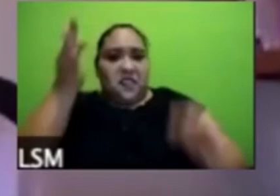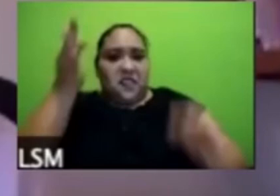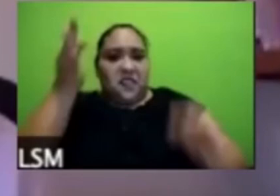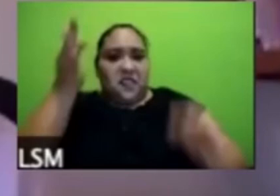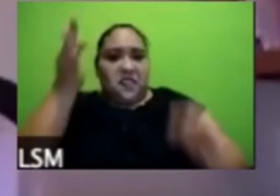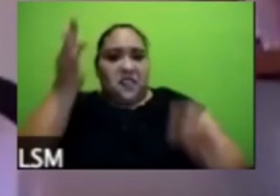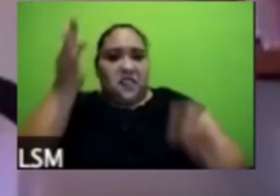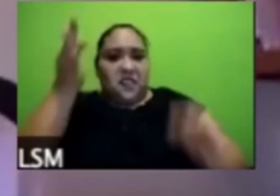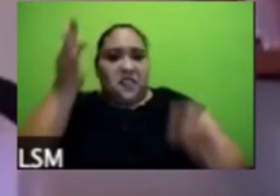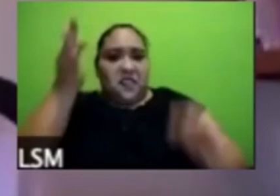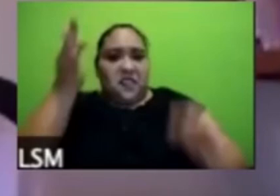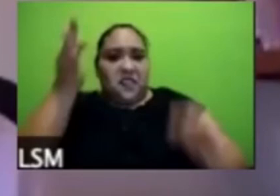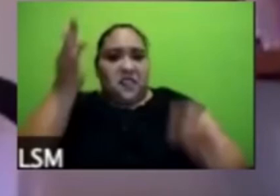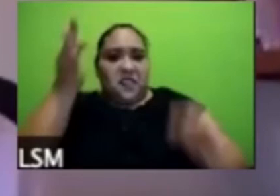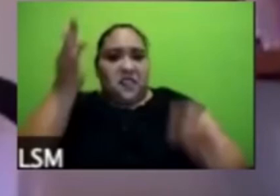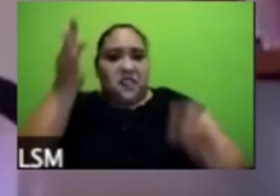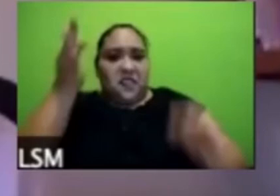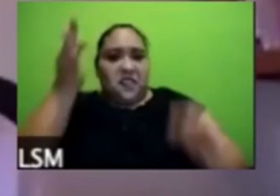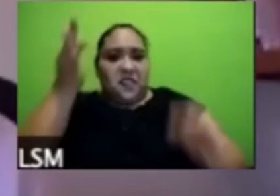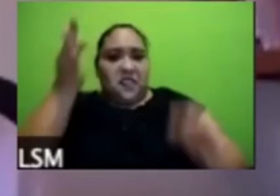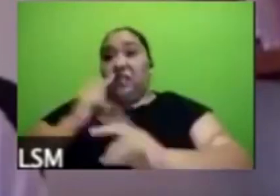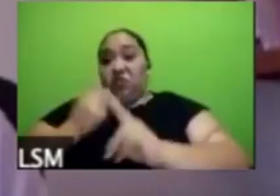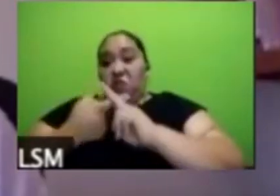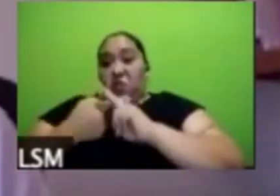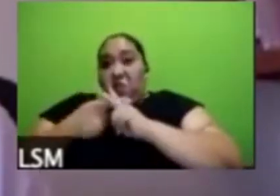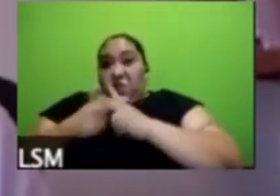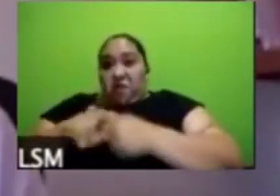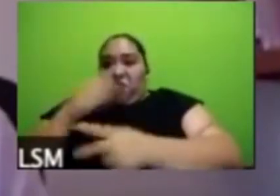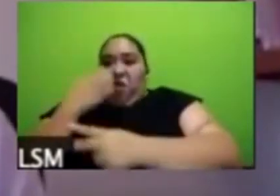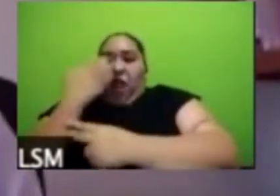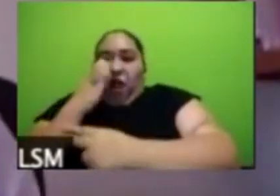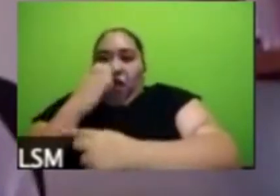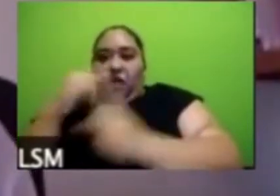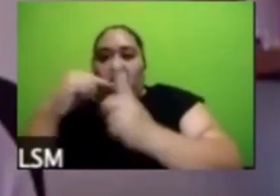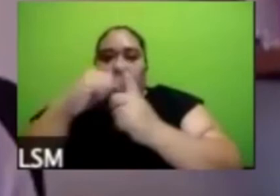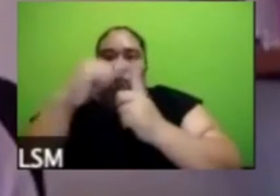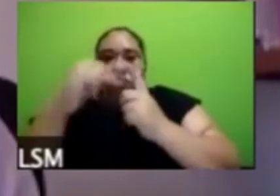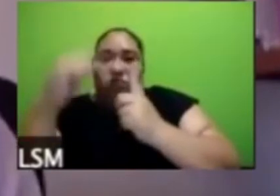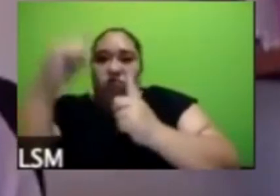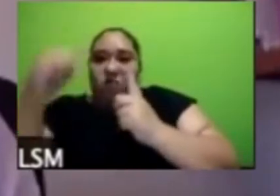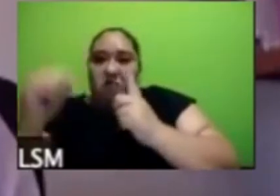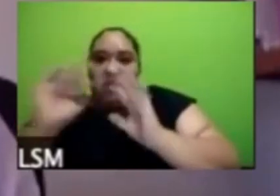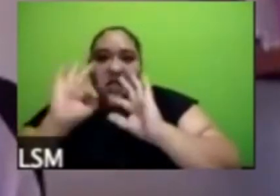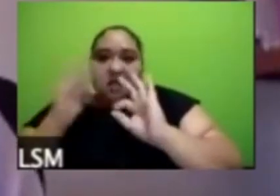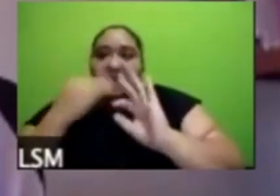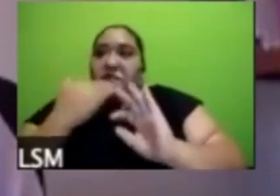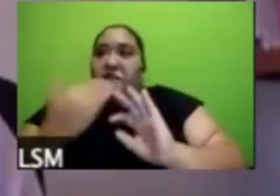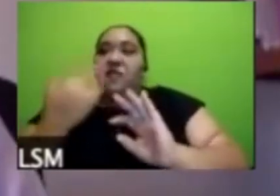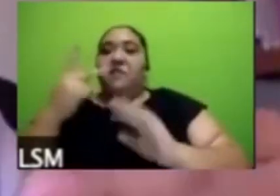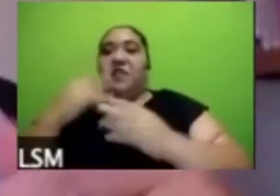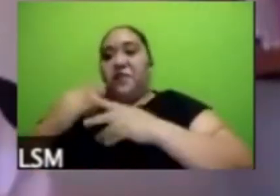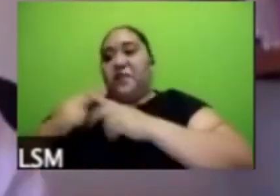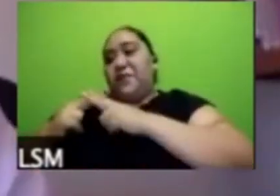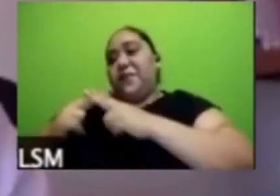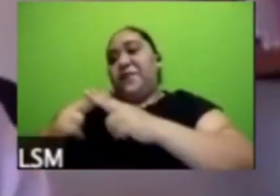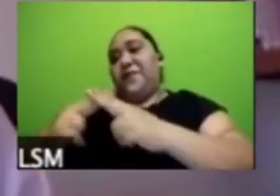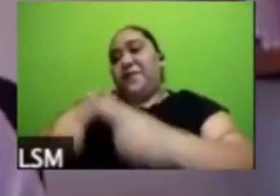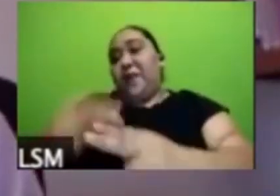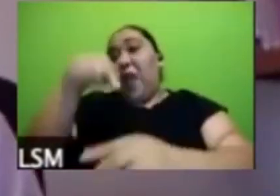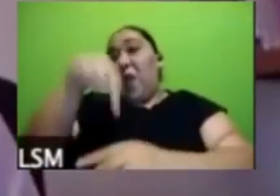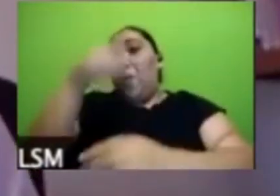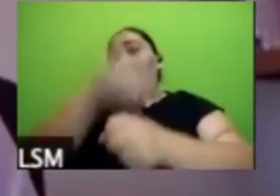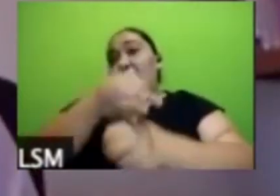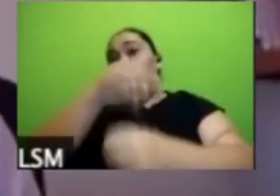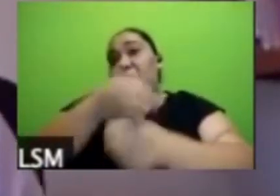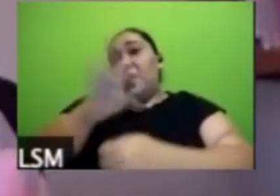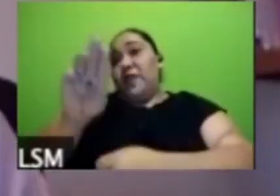gobernadores creo que 22 gobernadores aumentaron su nivel de aprobación lo aumentó también el presidente de la república cuando venía con